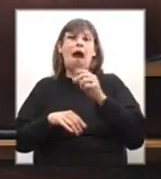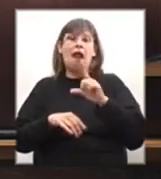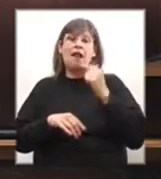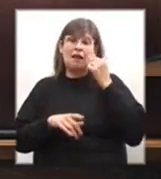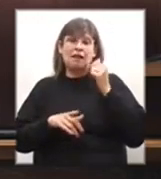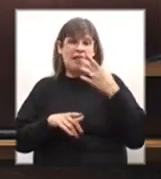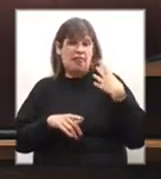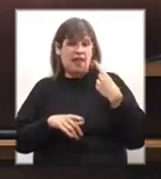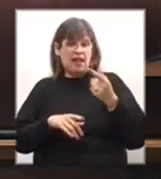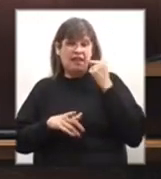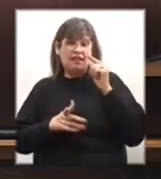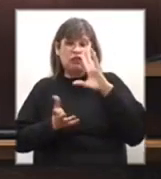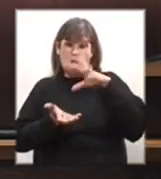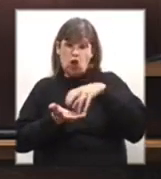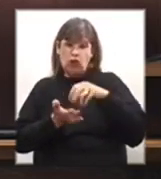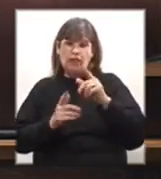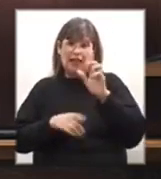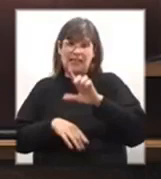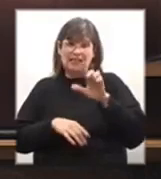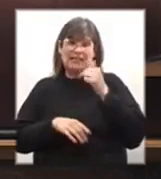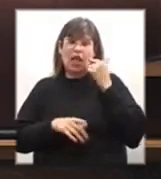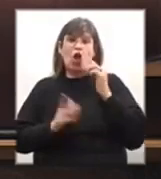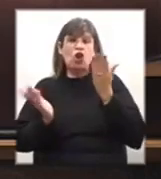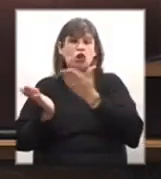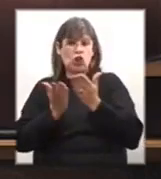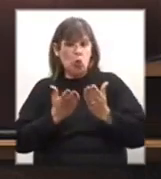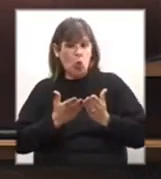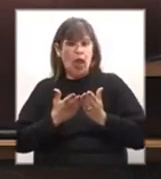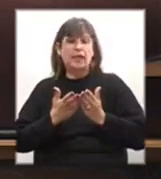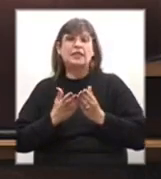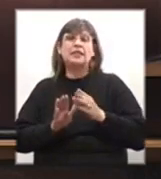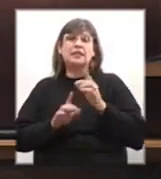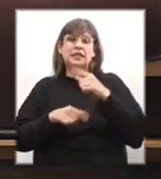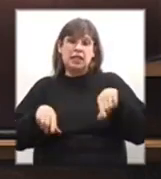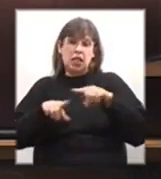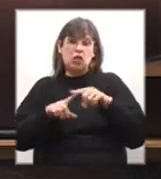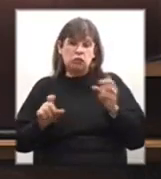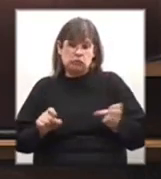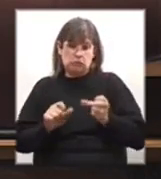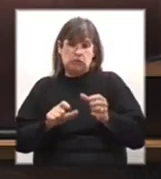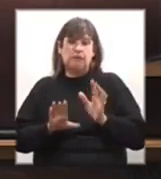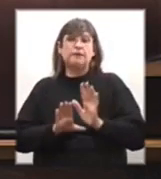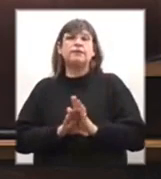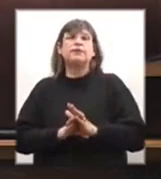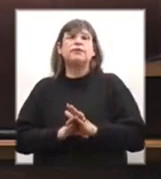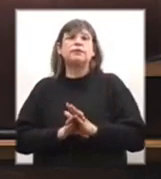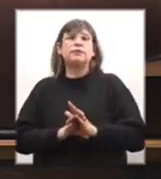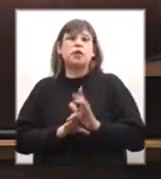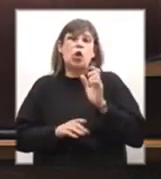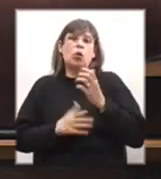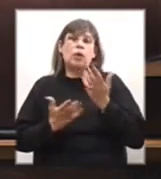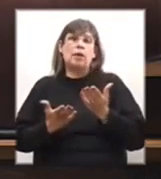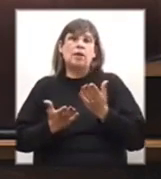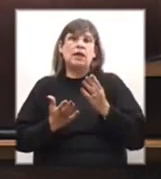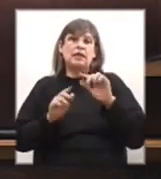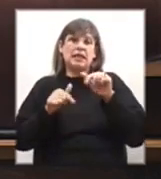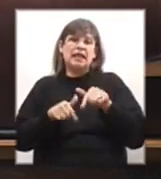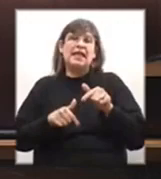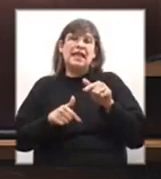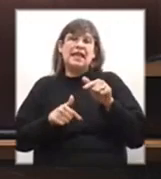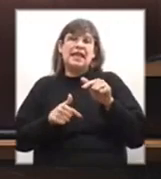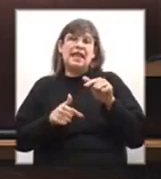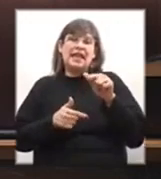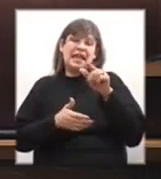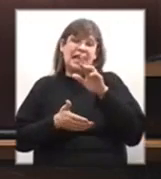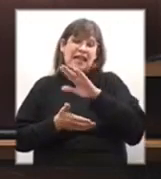la dirección del centro y los estudiantes están realizando. Obviamente que en el caso de Colonia del